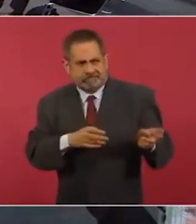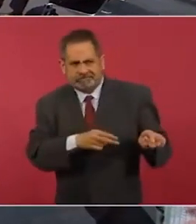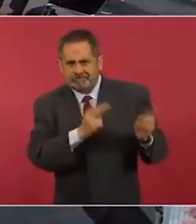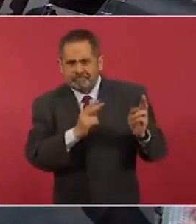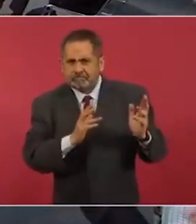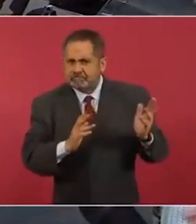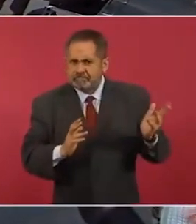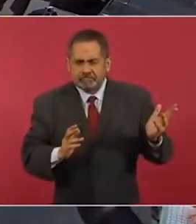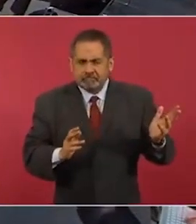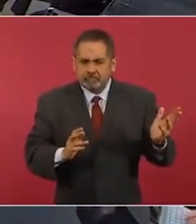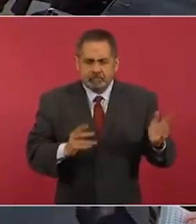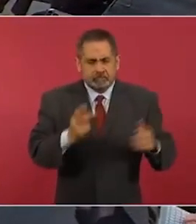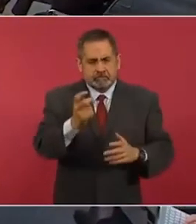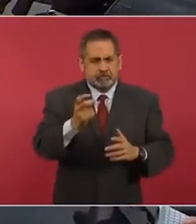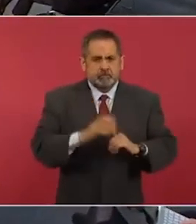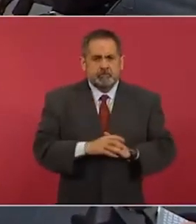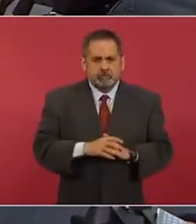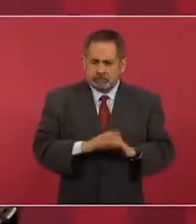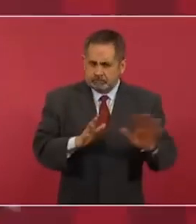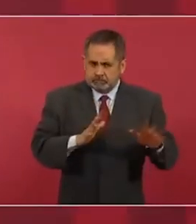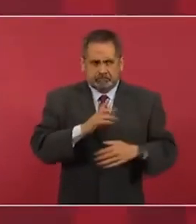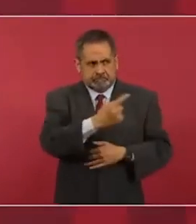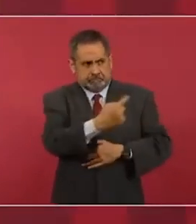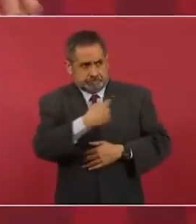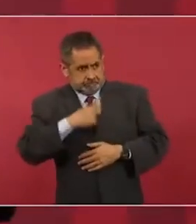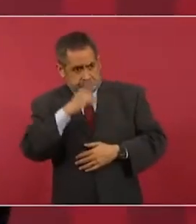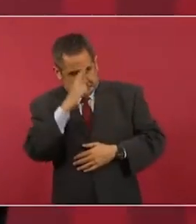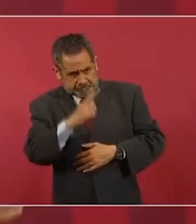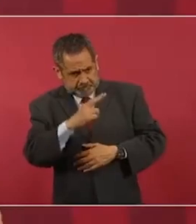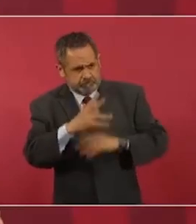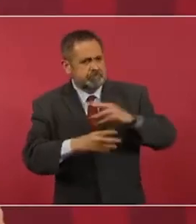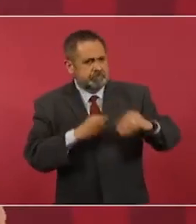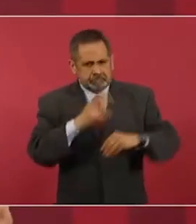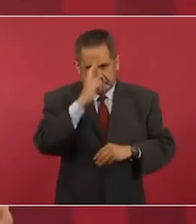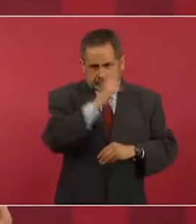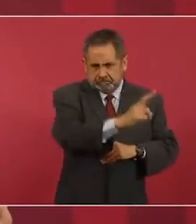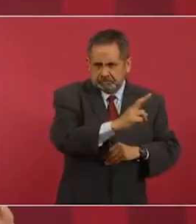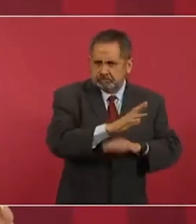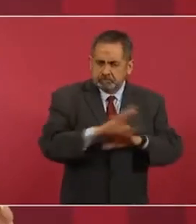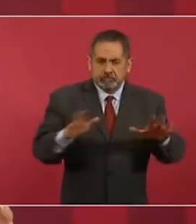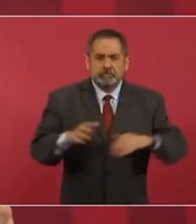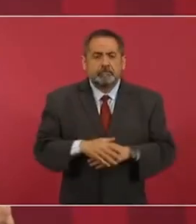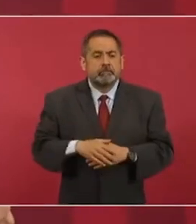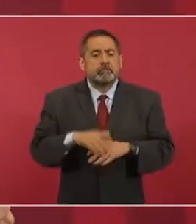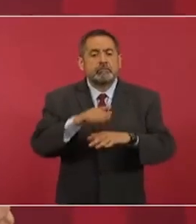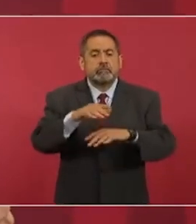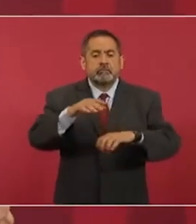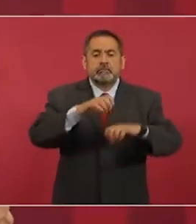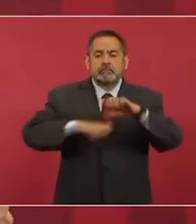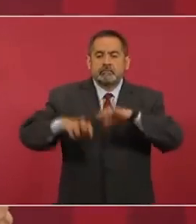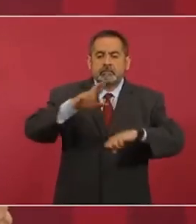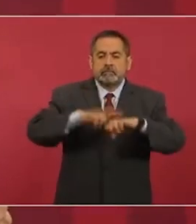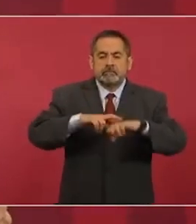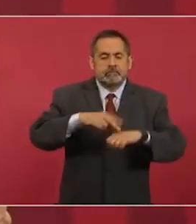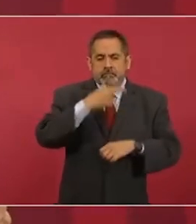Entonces, vámonos respetando. Ahora con el embajador Quirino